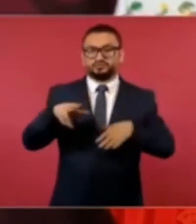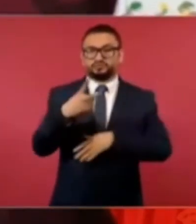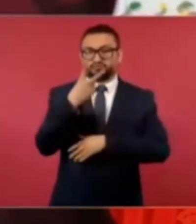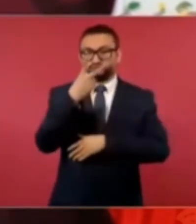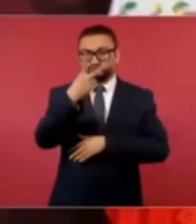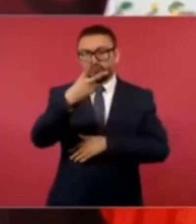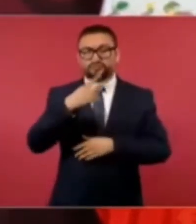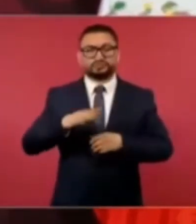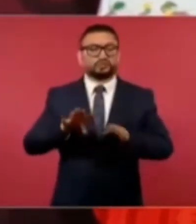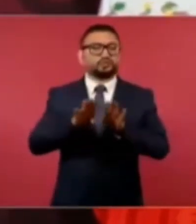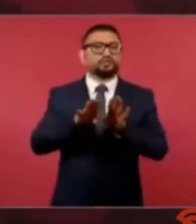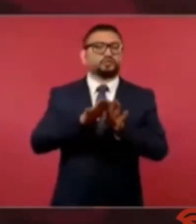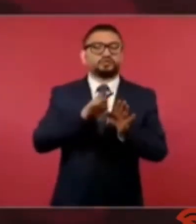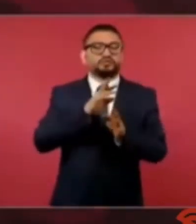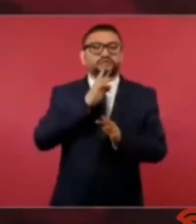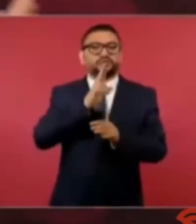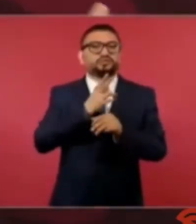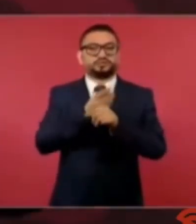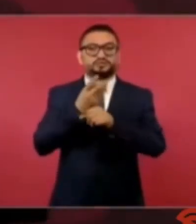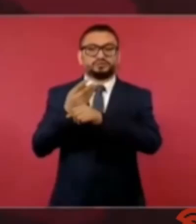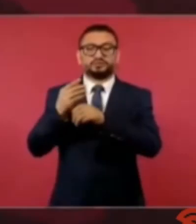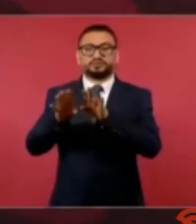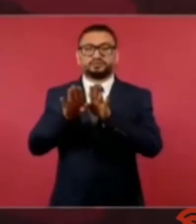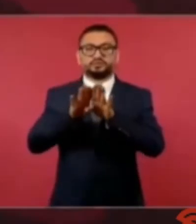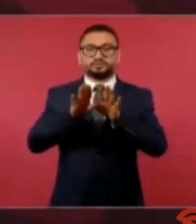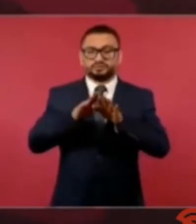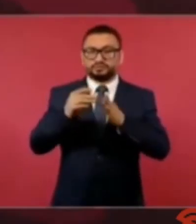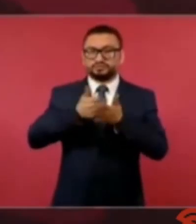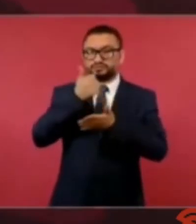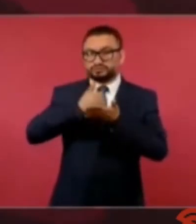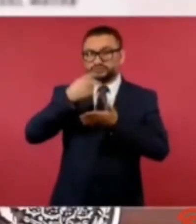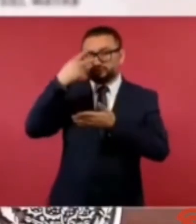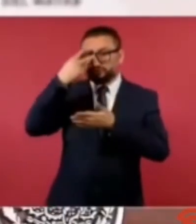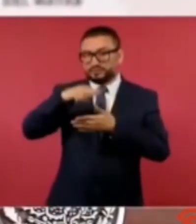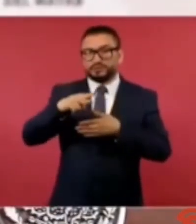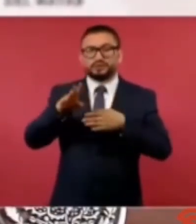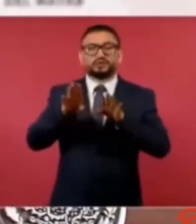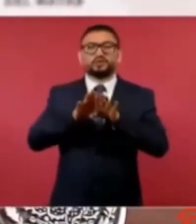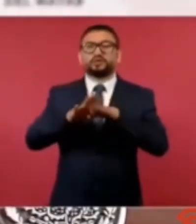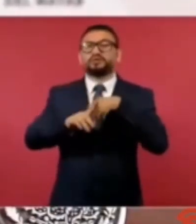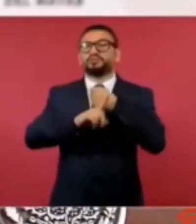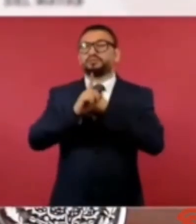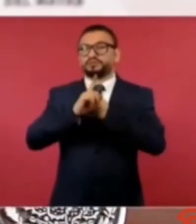¿cómo resolvemos el problema del aeropuerto de la Ciudad de México si no es con ellos?